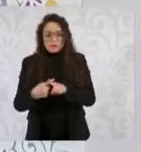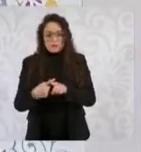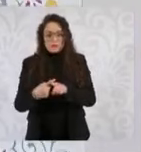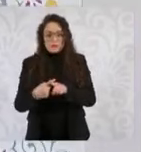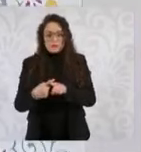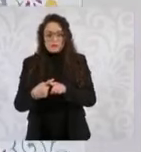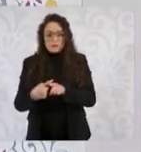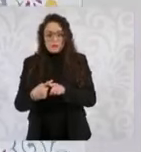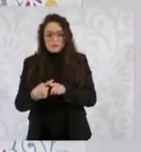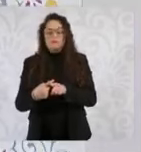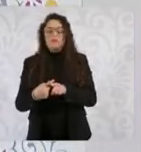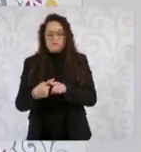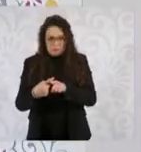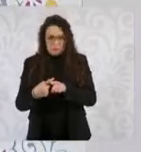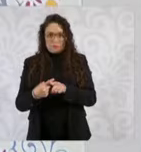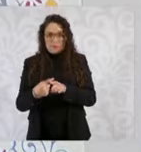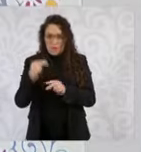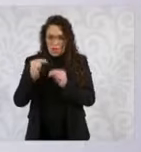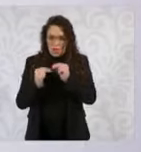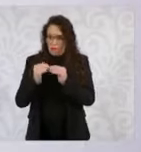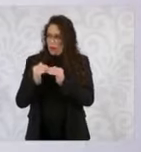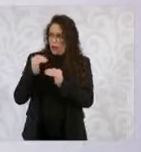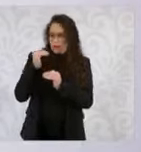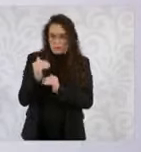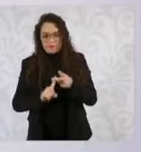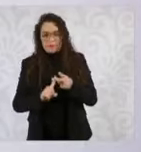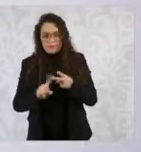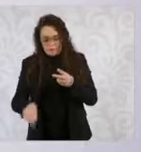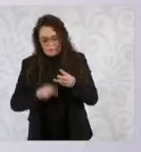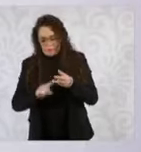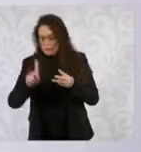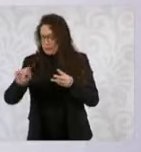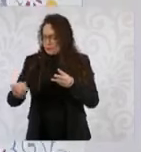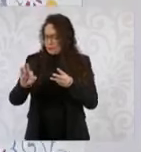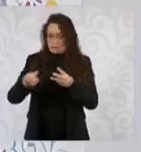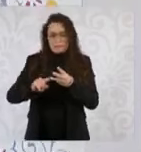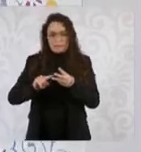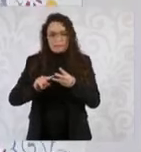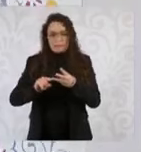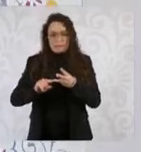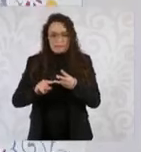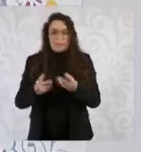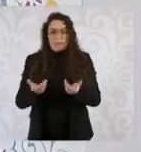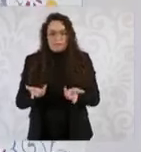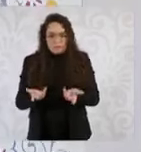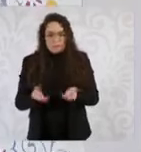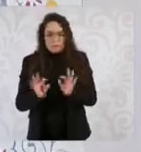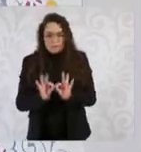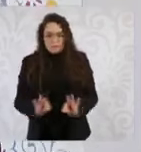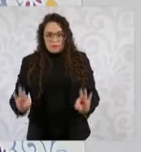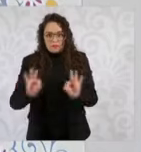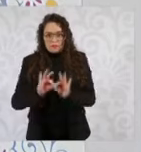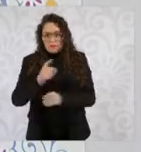depende de las Fiscalías y depende también del Poder Judicial. En una estrategia que tiene que ver con atender a las